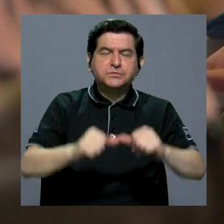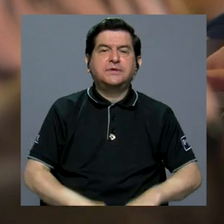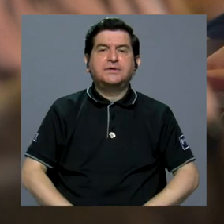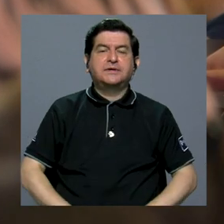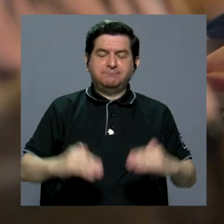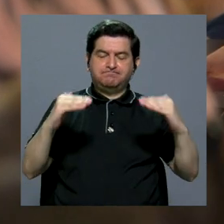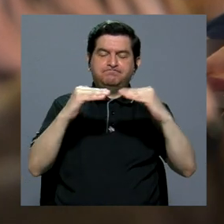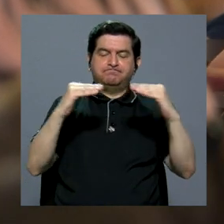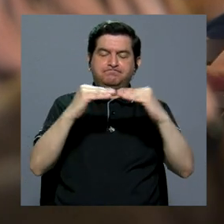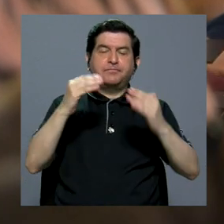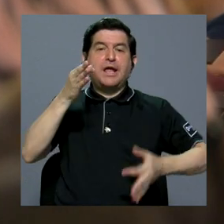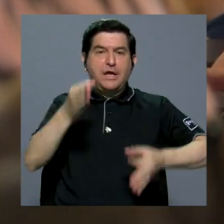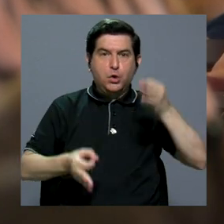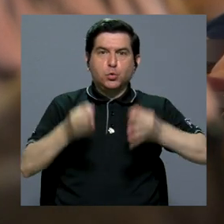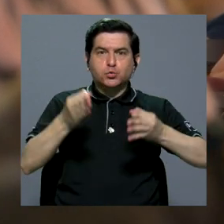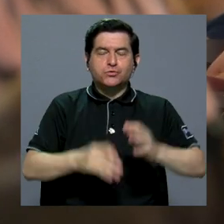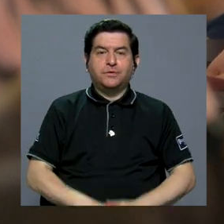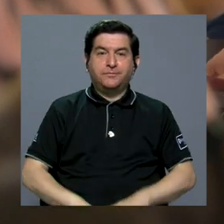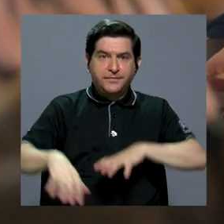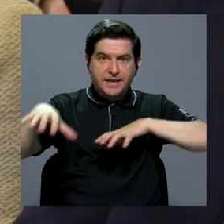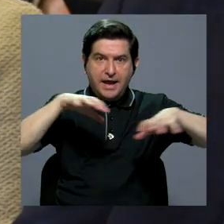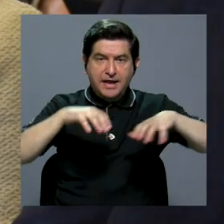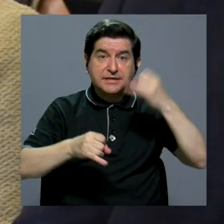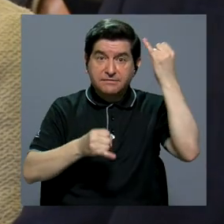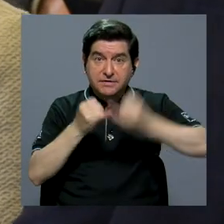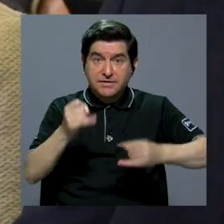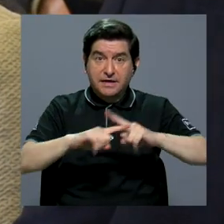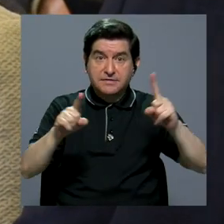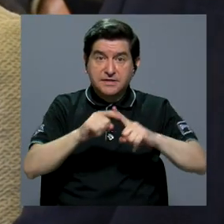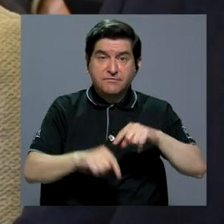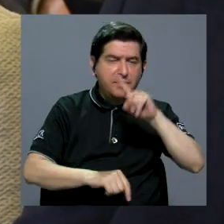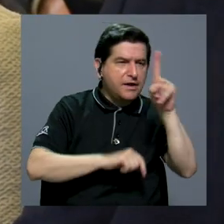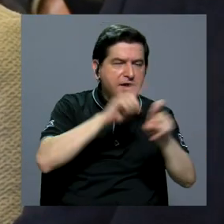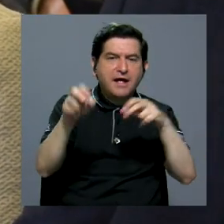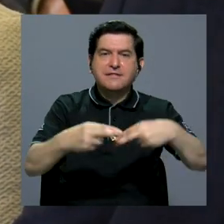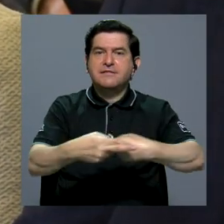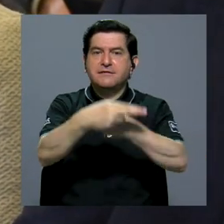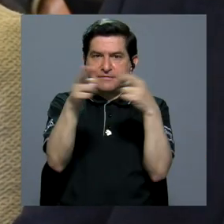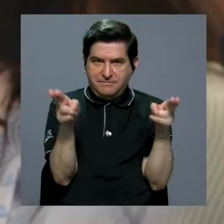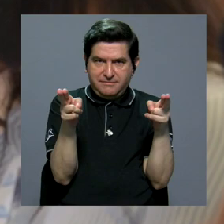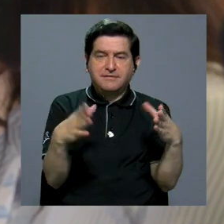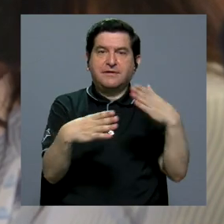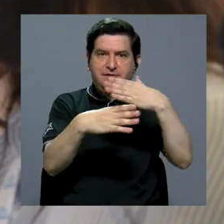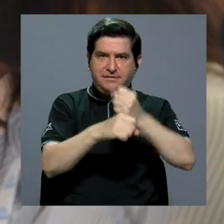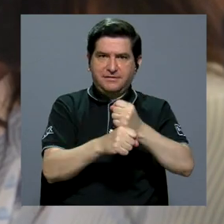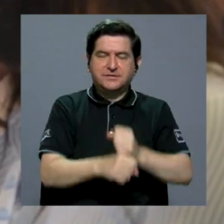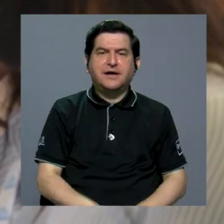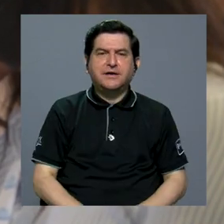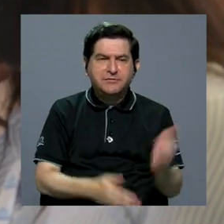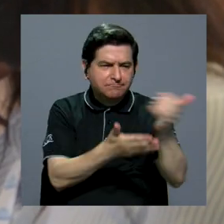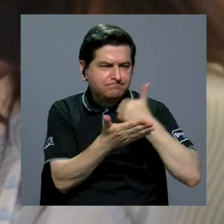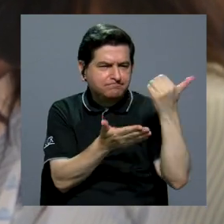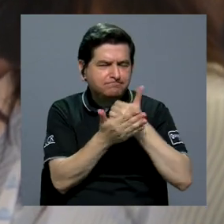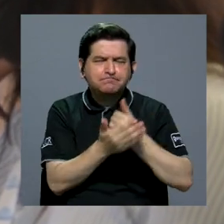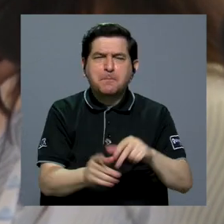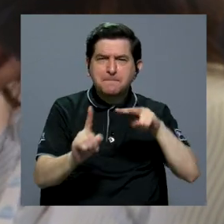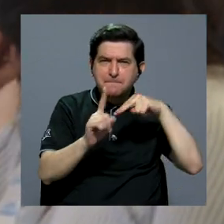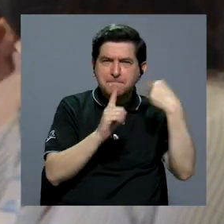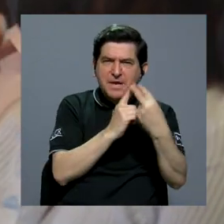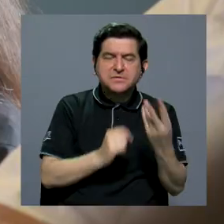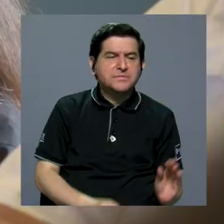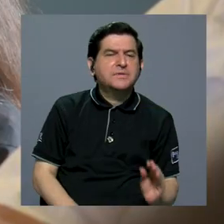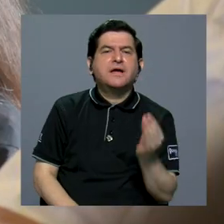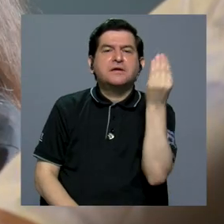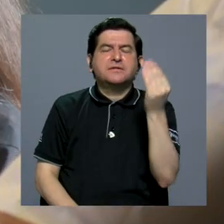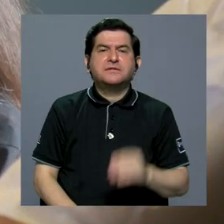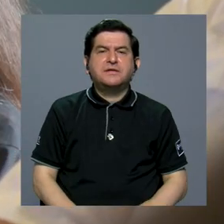equitativo, más justo. El evento fue el último de varias consultas regionales, efectuadas para recopilar las perspectivas de las